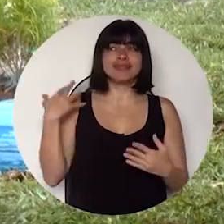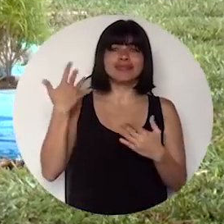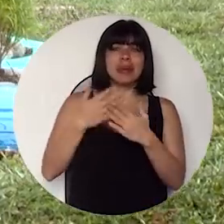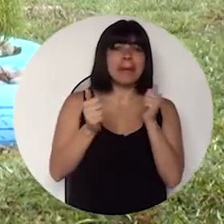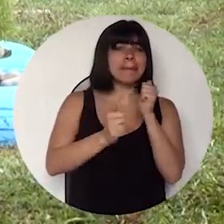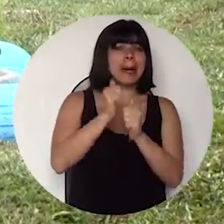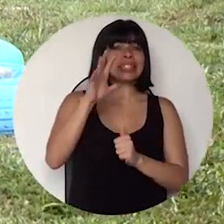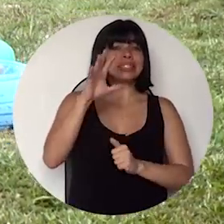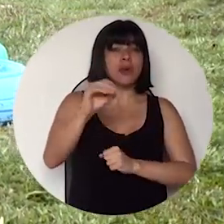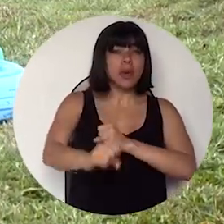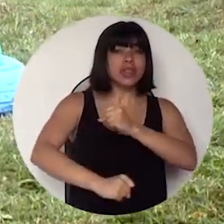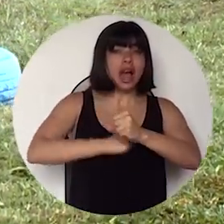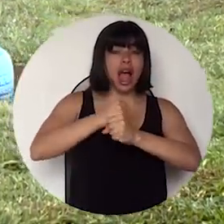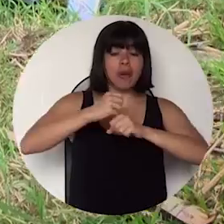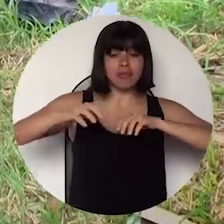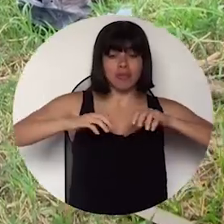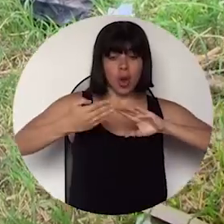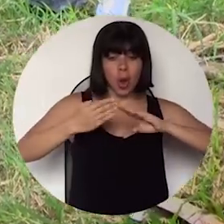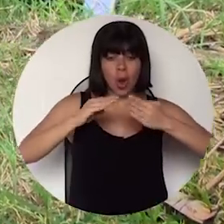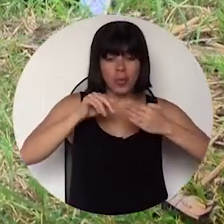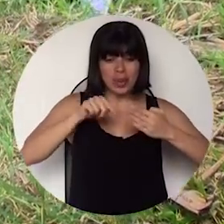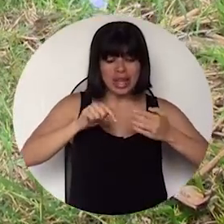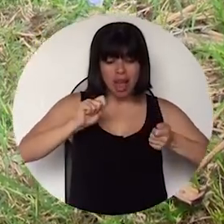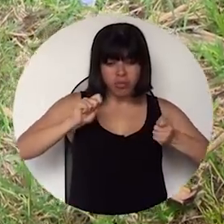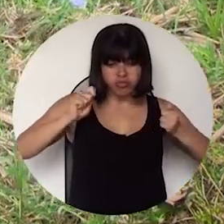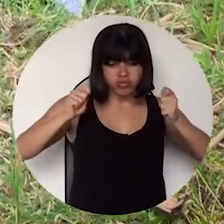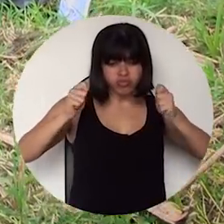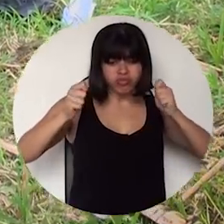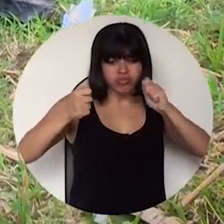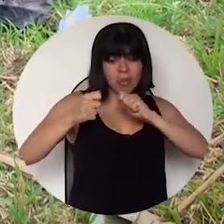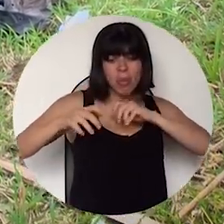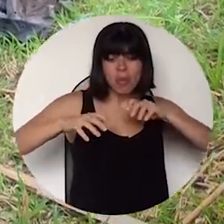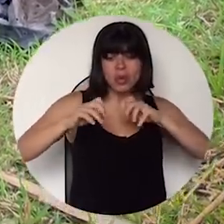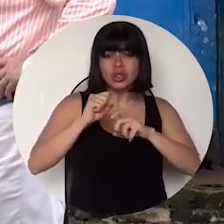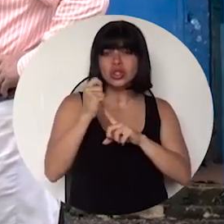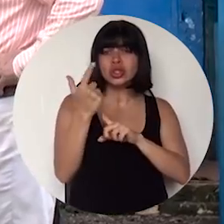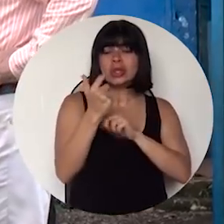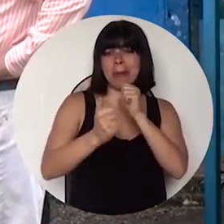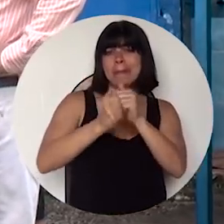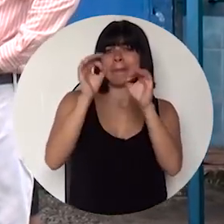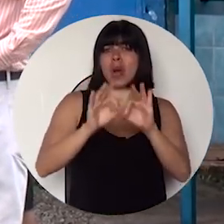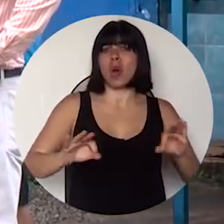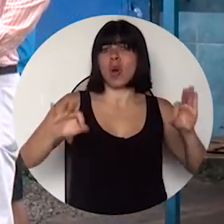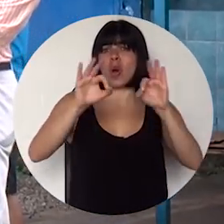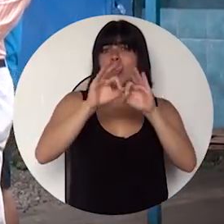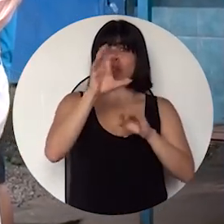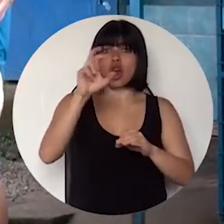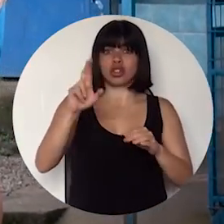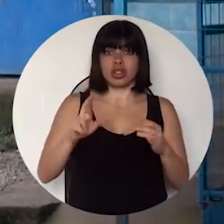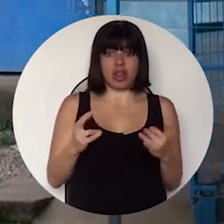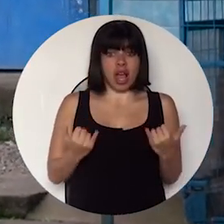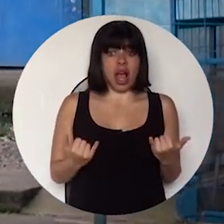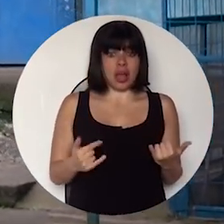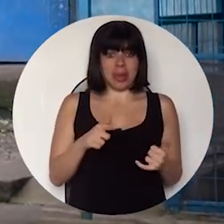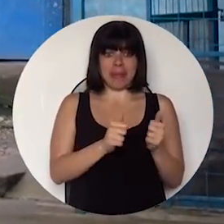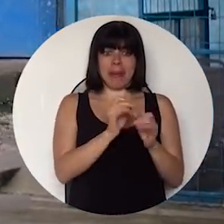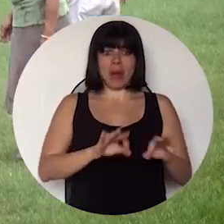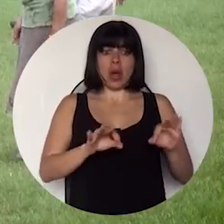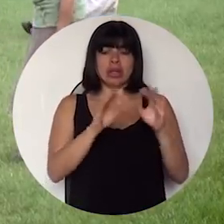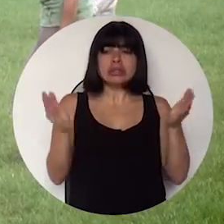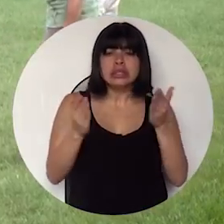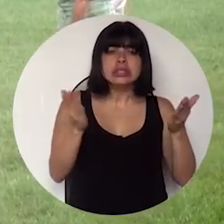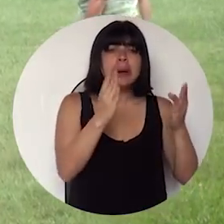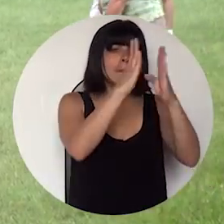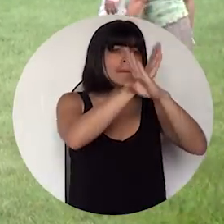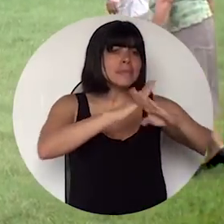Durante más de 50 años, el Movimiento Comunal se ha convertido en el movimiento social más importante de la Costa Rica contemporánea. Ha